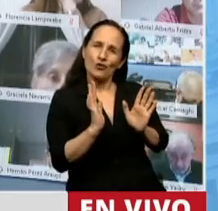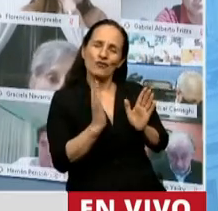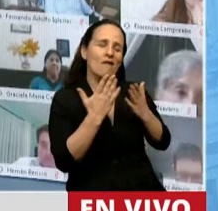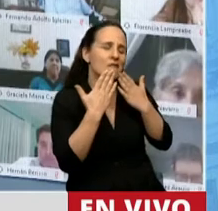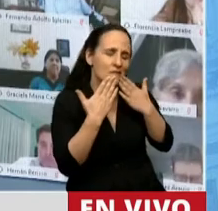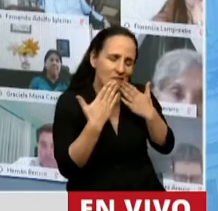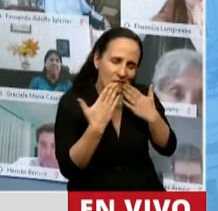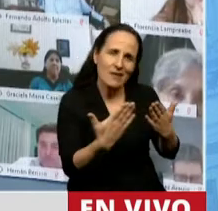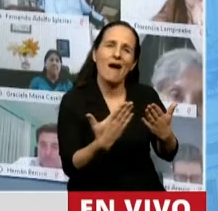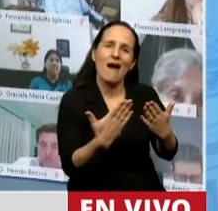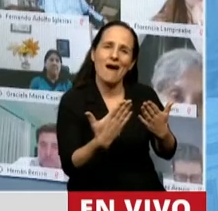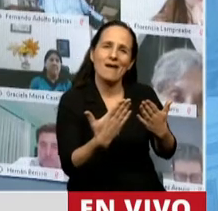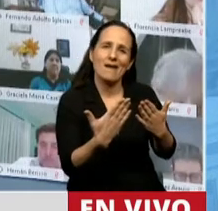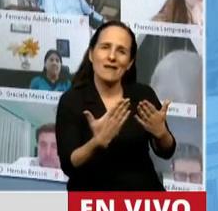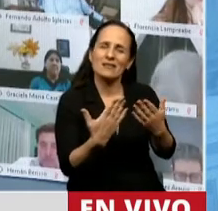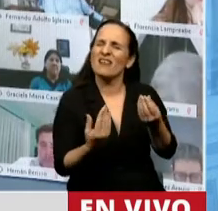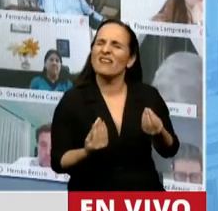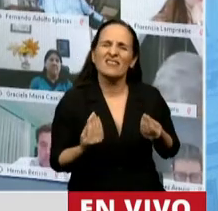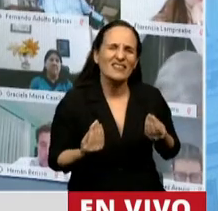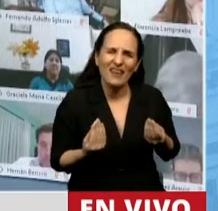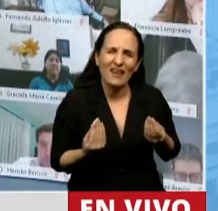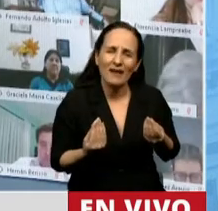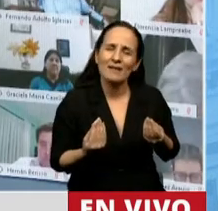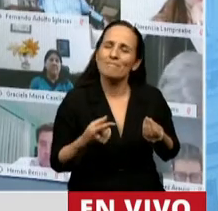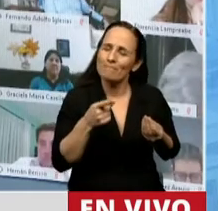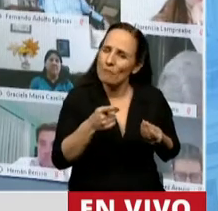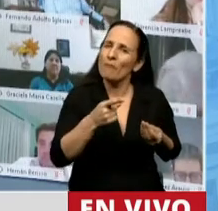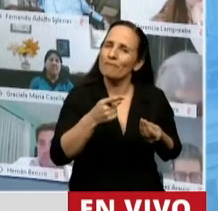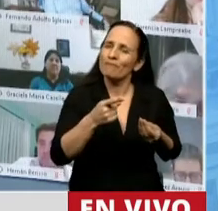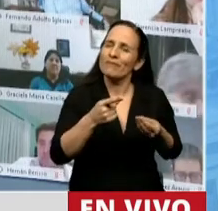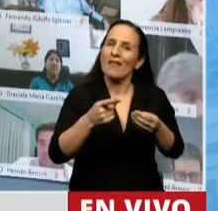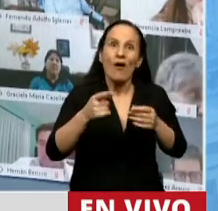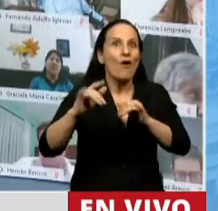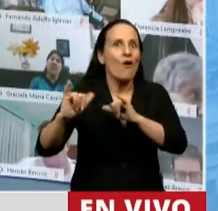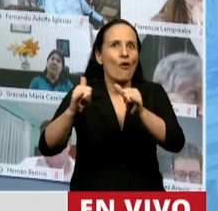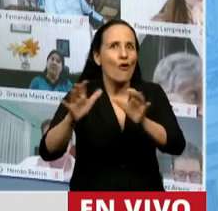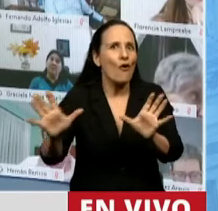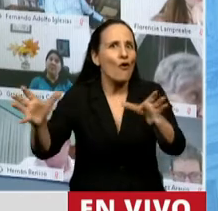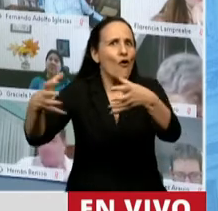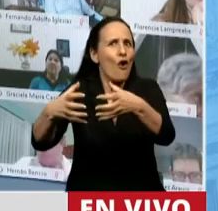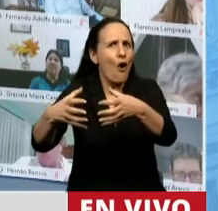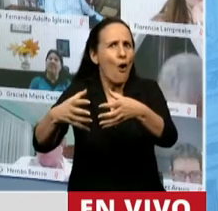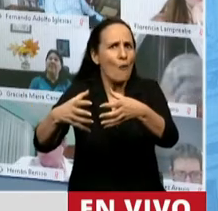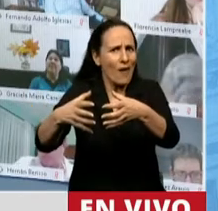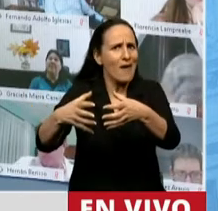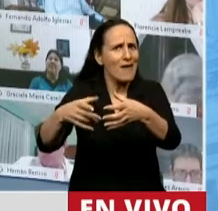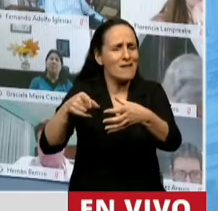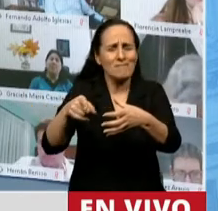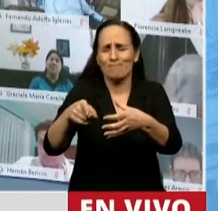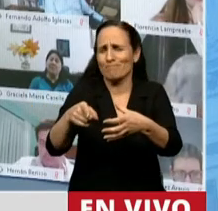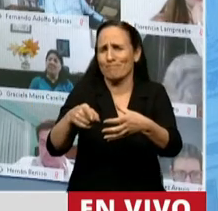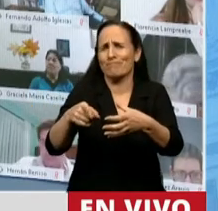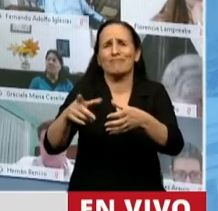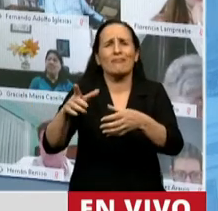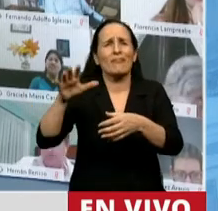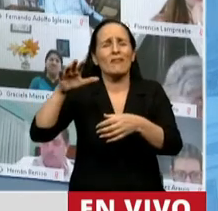cómo un importante sector de la juventud, de las